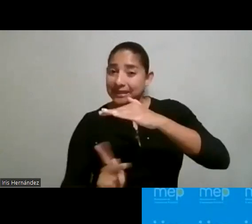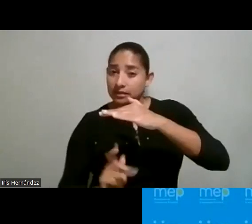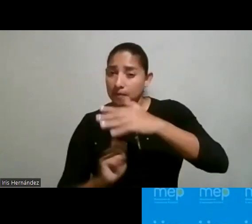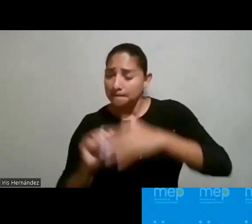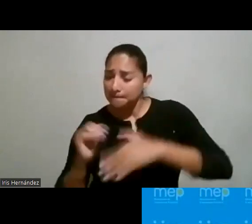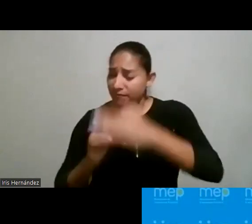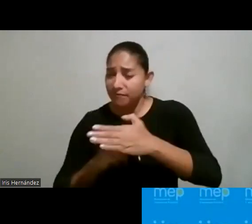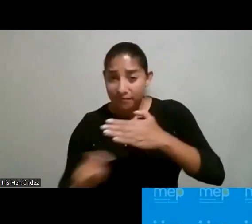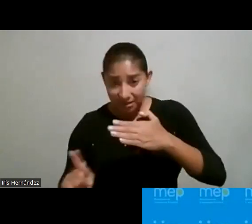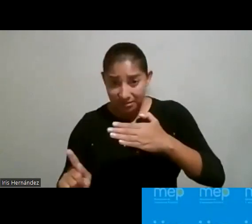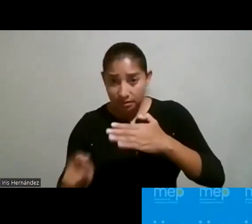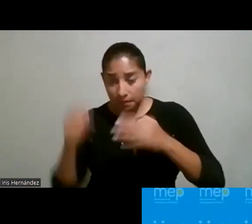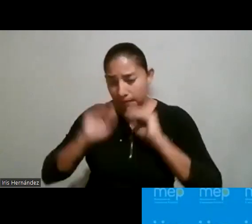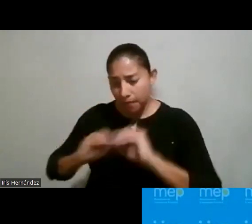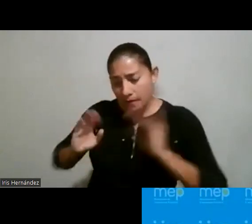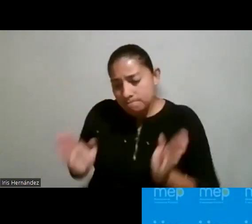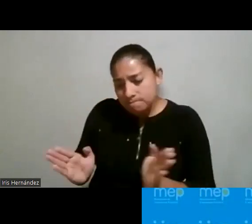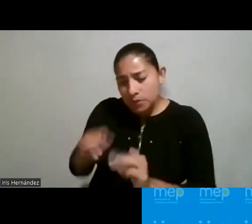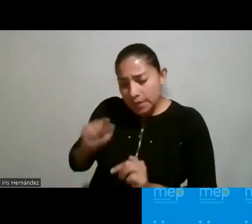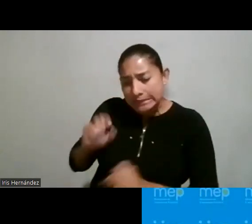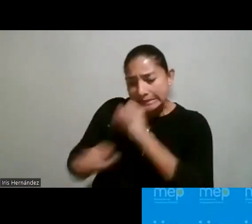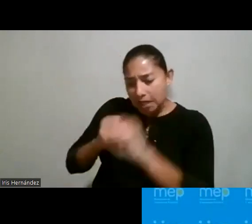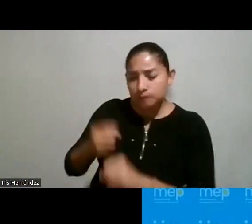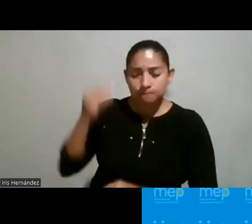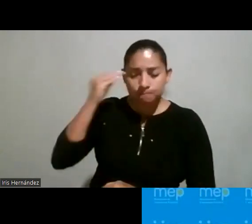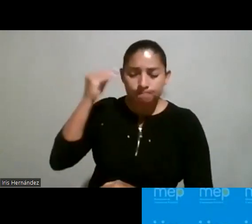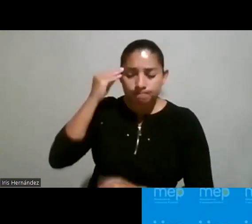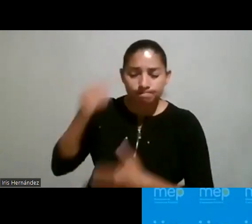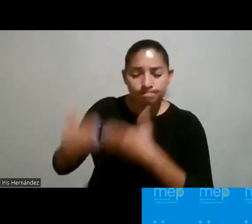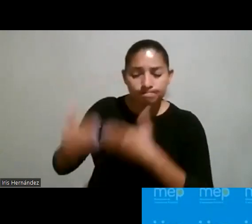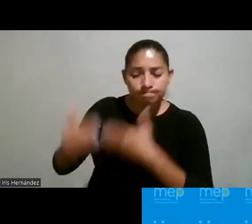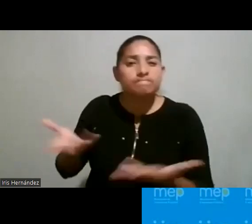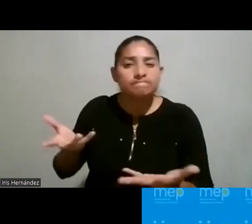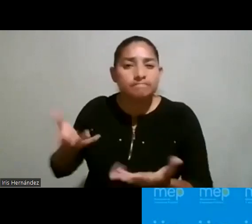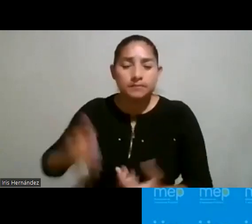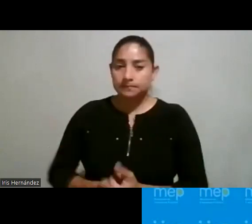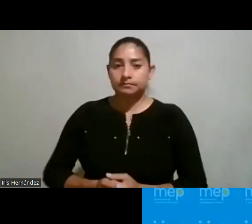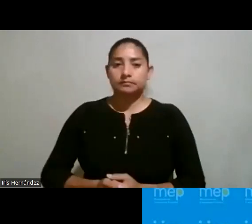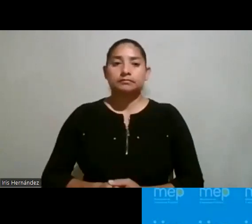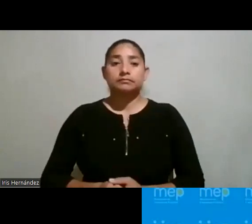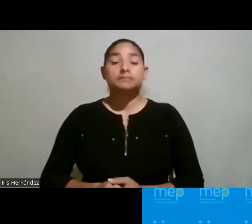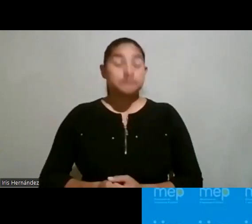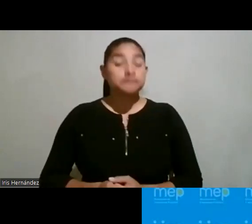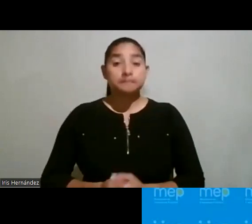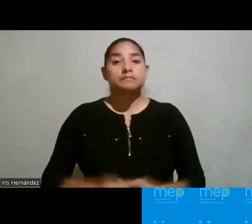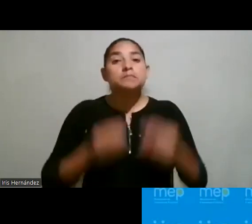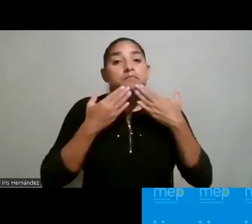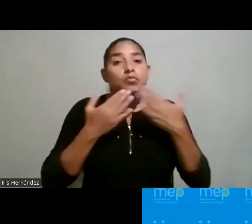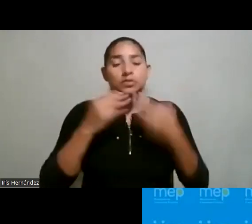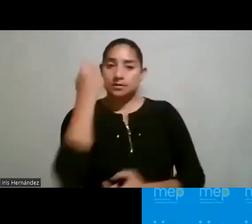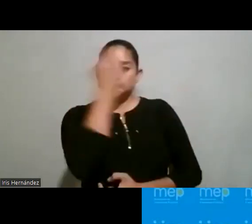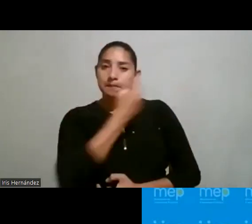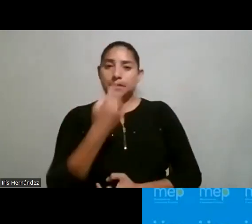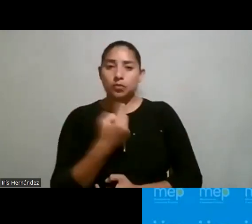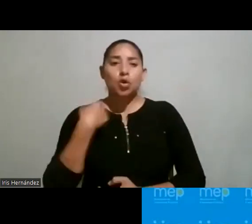primera infancia para que se fomente desde esas edades un poco esa iniciativa. Sí, muchas gracias por la pregunta.